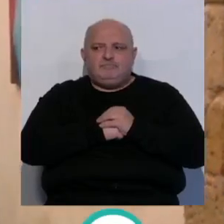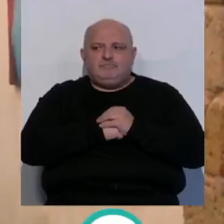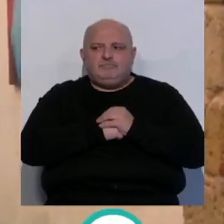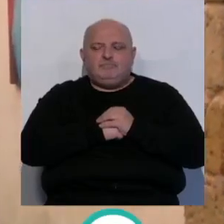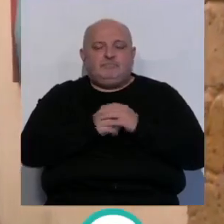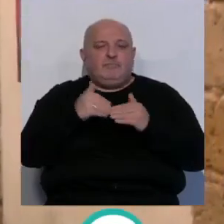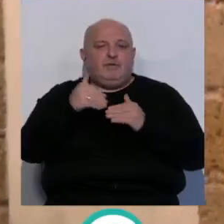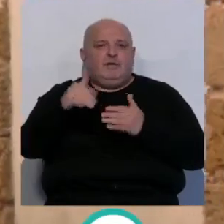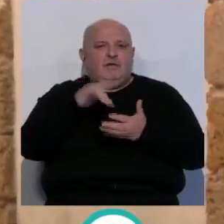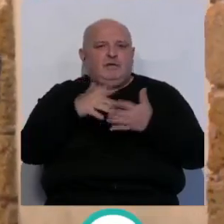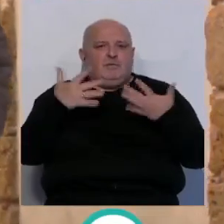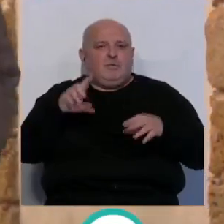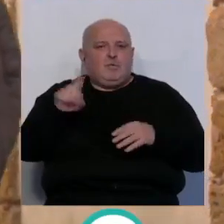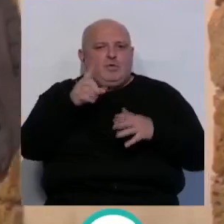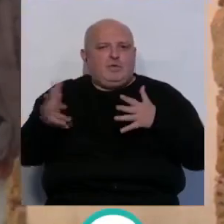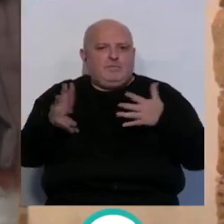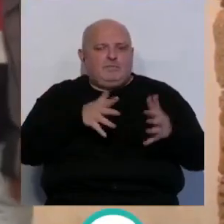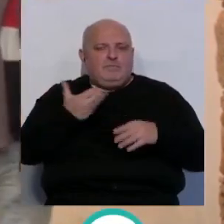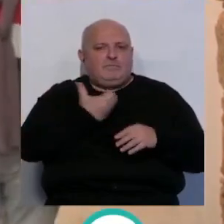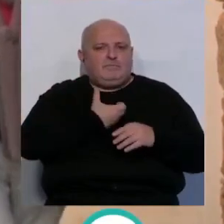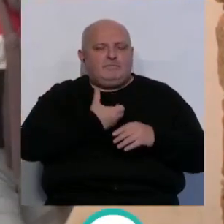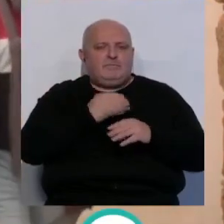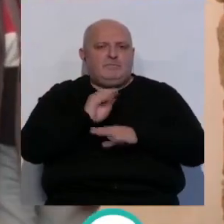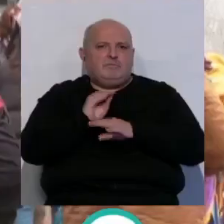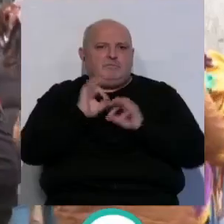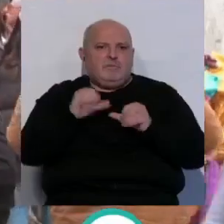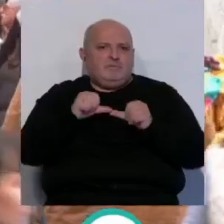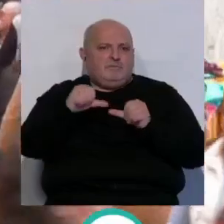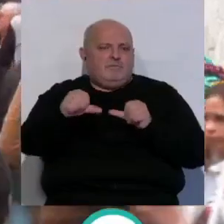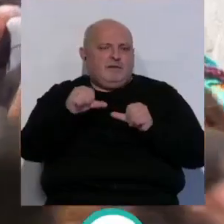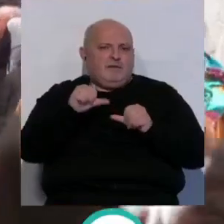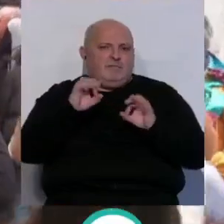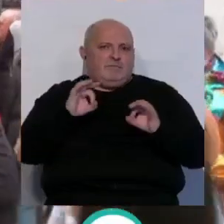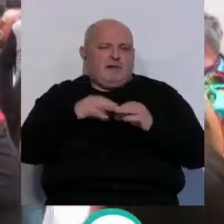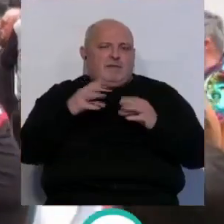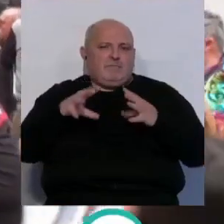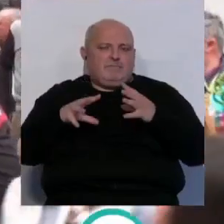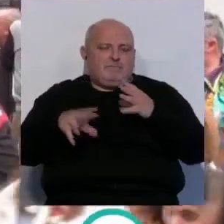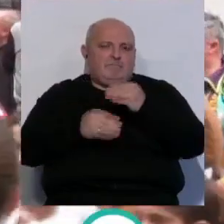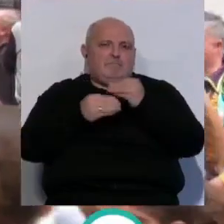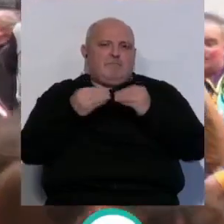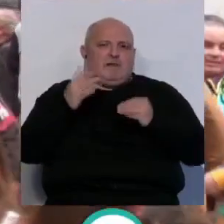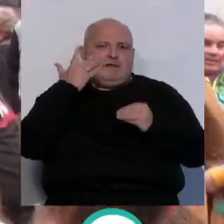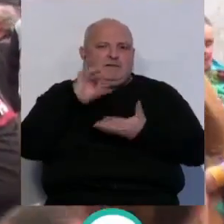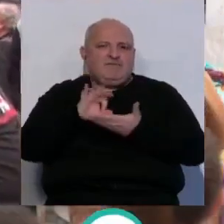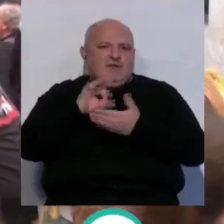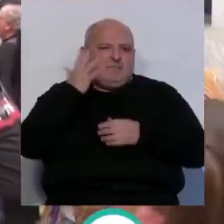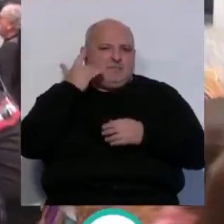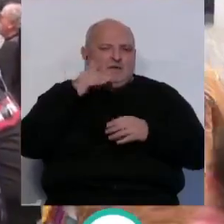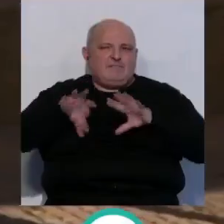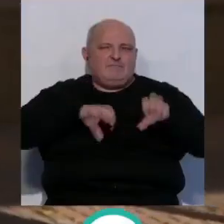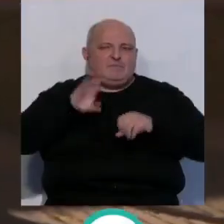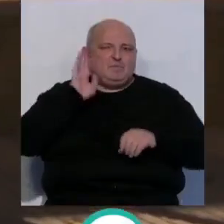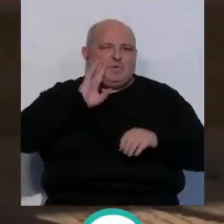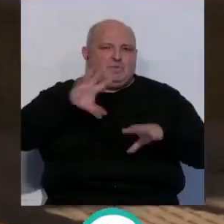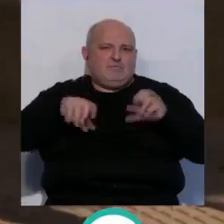Hasta el próximo miércoles 1 de marzo el Ayuntamiento mantiene el dispositivo especial de refuerzo en el servicio de limpieza viaria y recogida